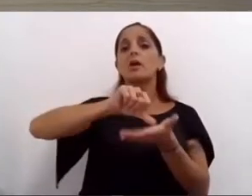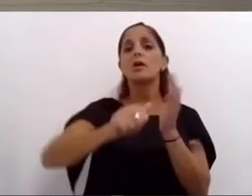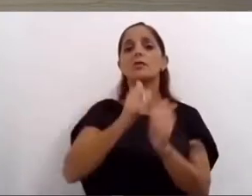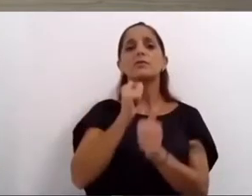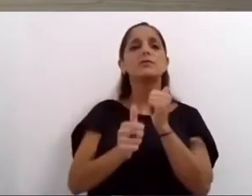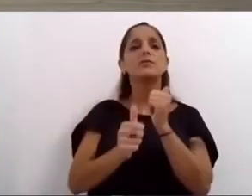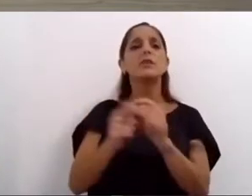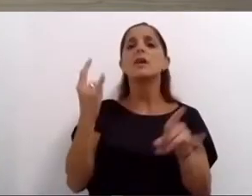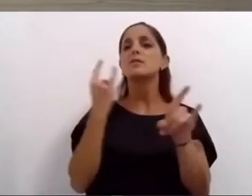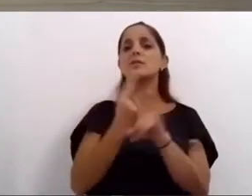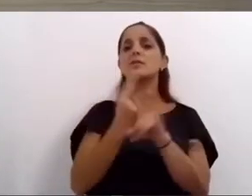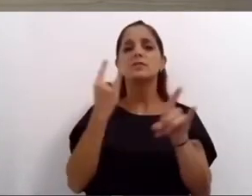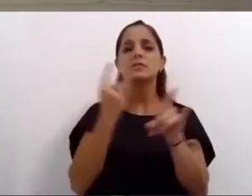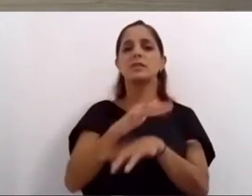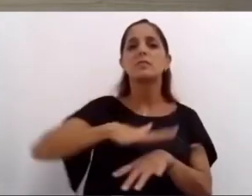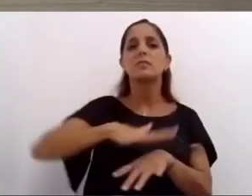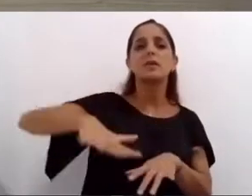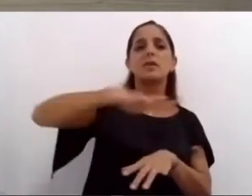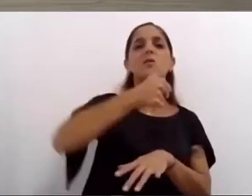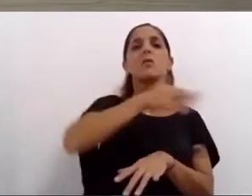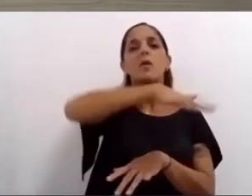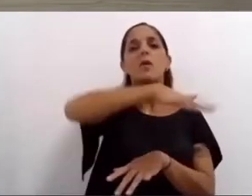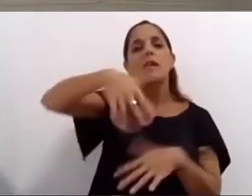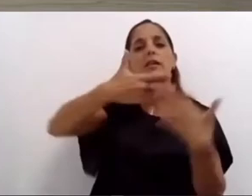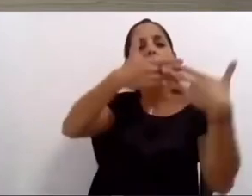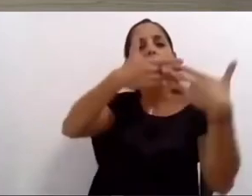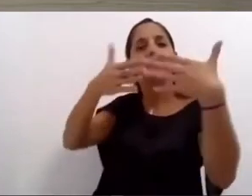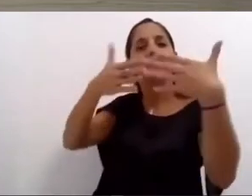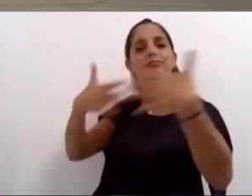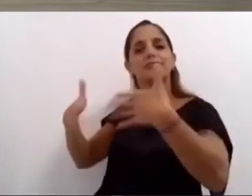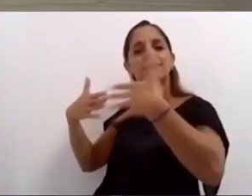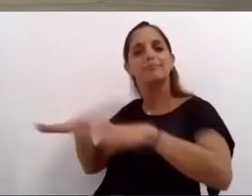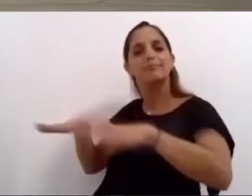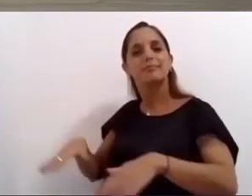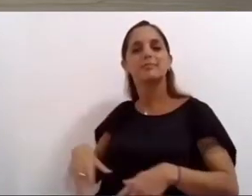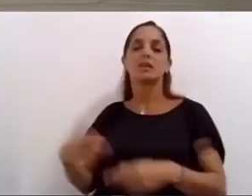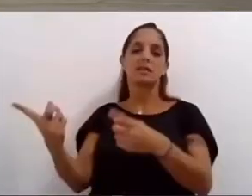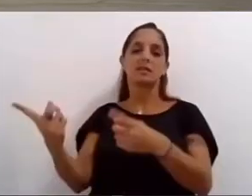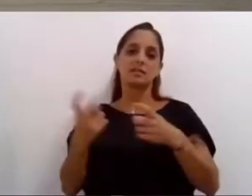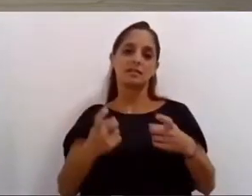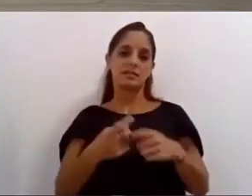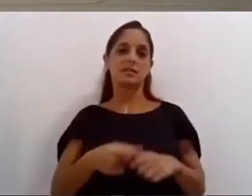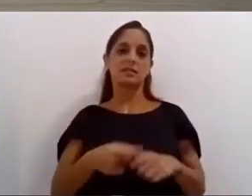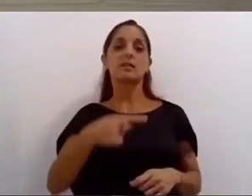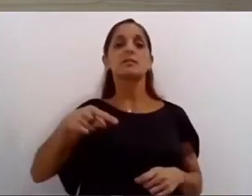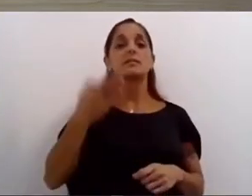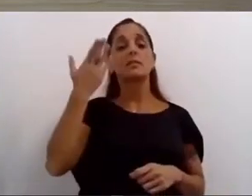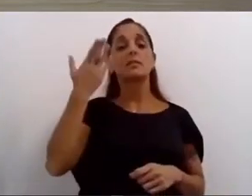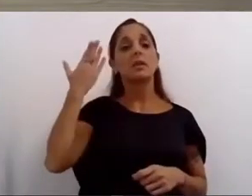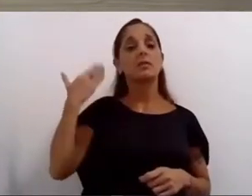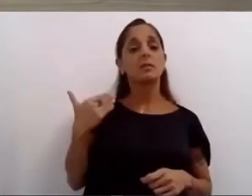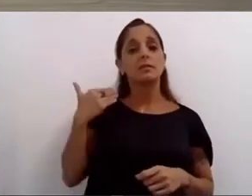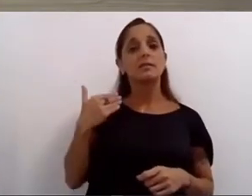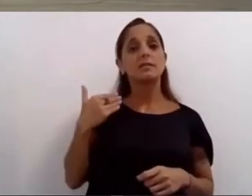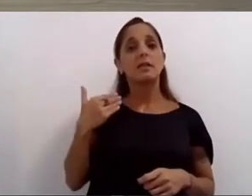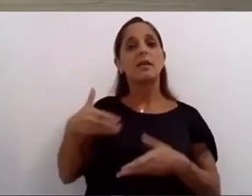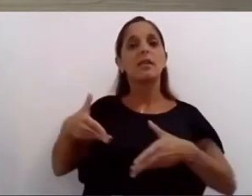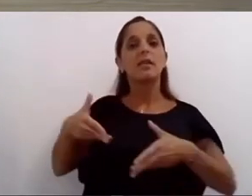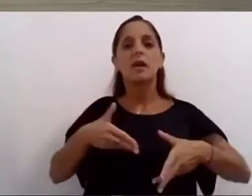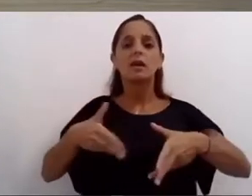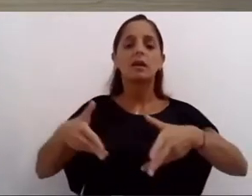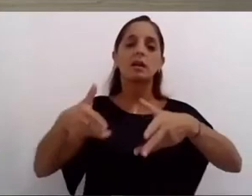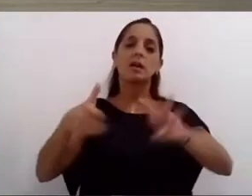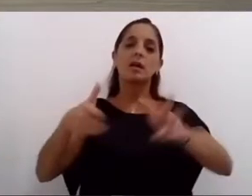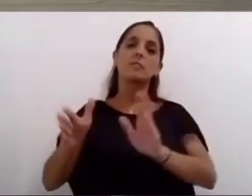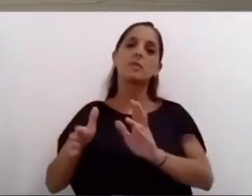de abrir balcones públicos al río la semana pasada iniciamos el camino para limpiar y reconvertir la zona